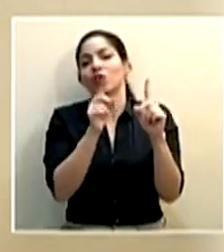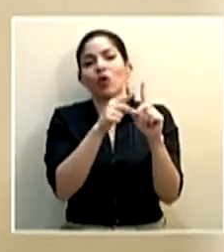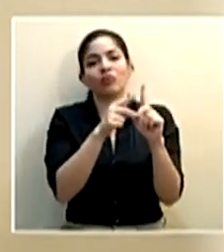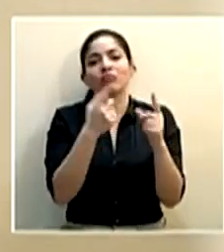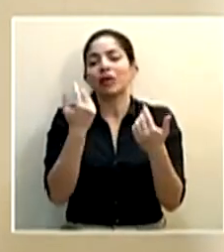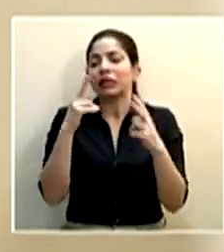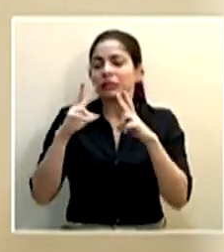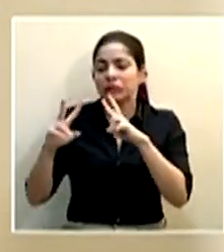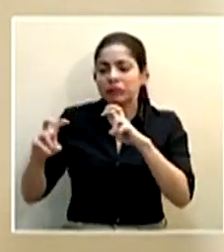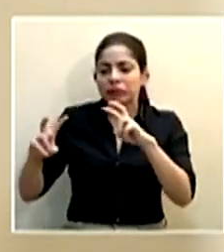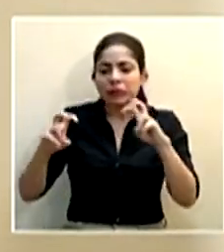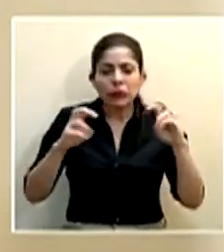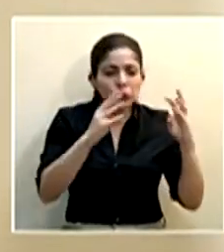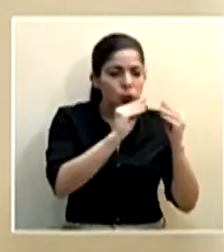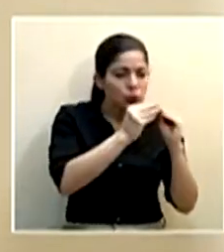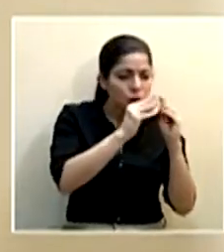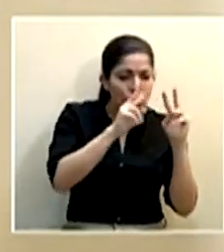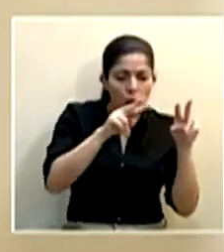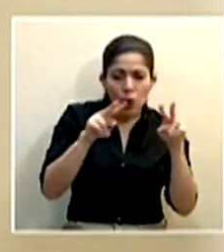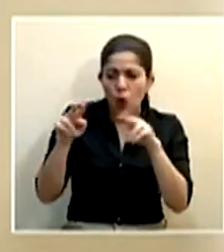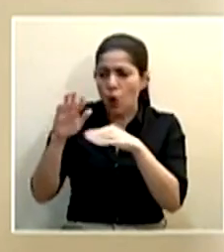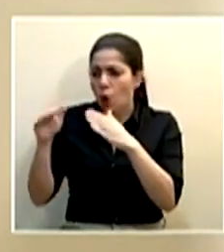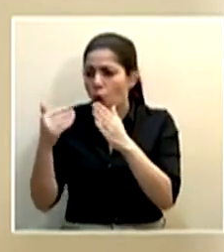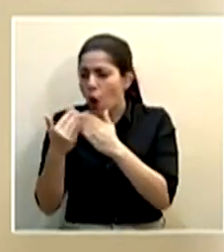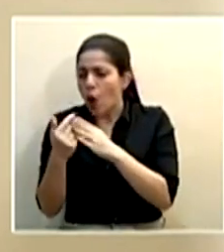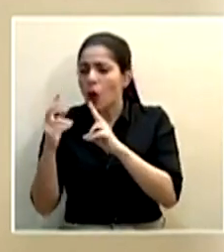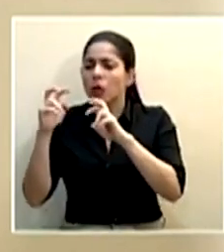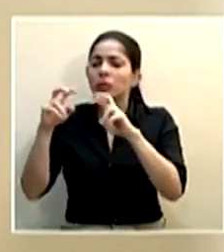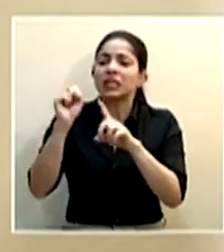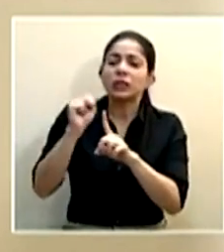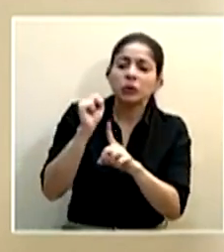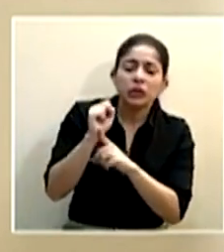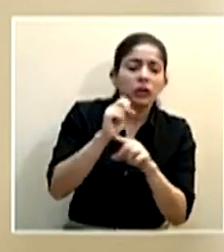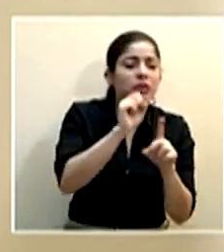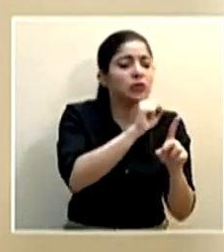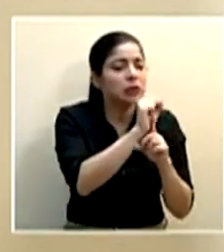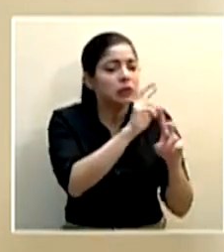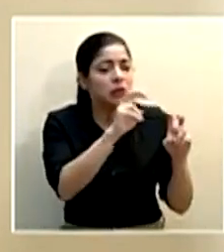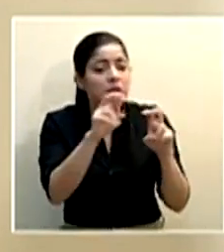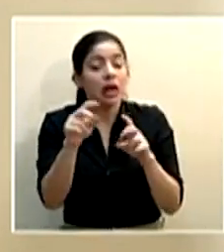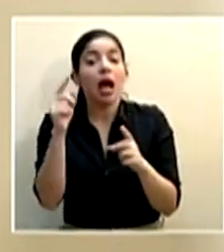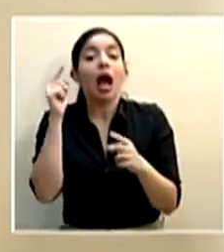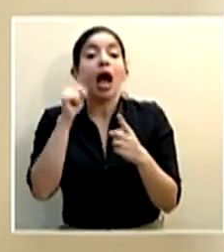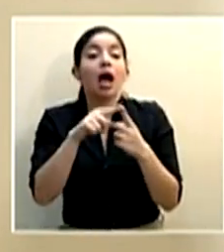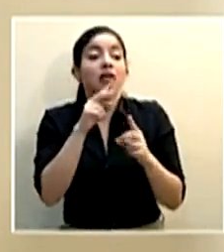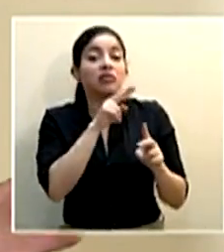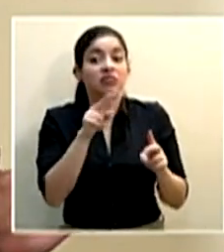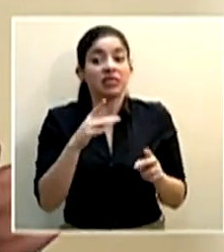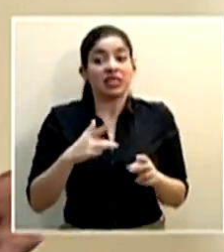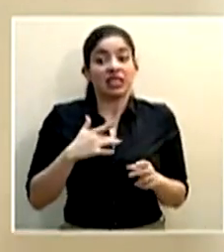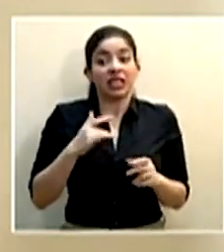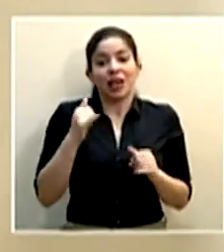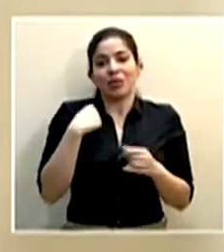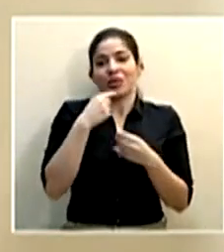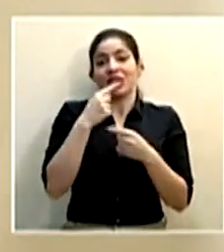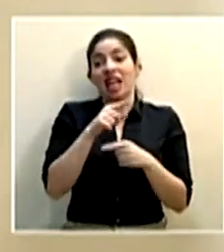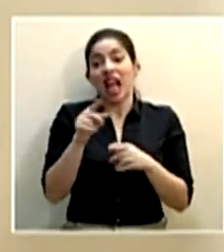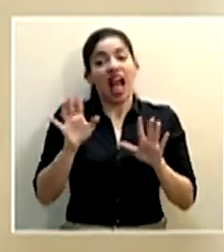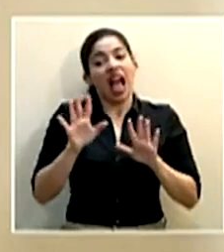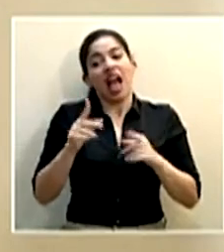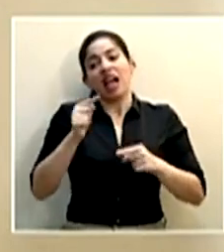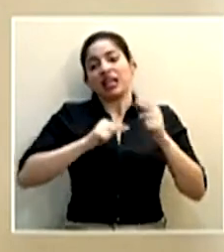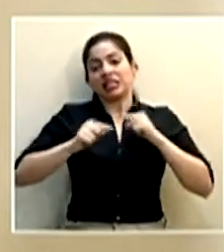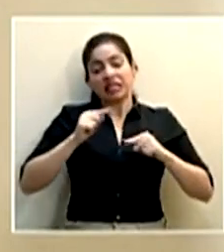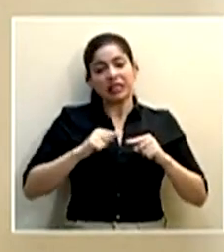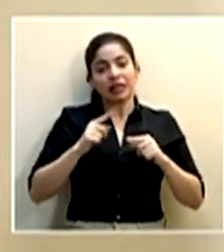constantemente para ver cuál es el escenario que nos alertaría suficiente para decir, como indicaba yo, todo vamos para atrás y